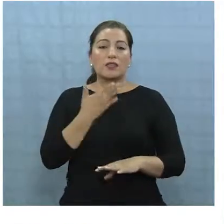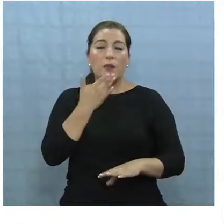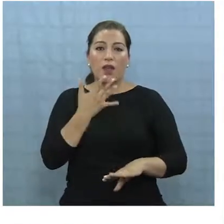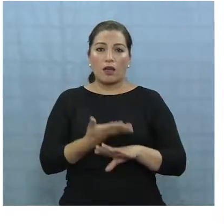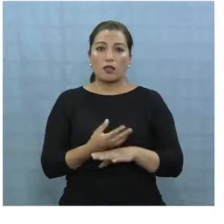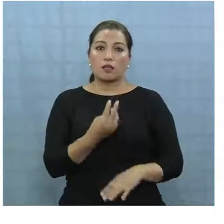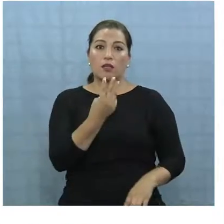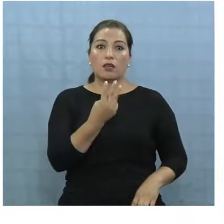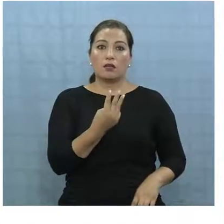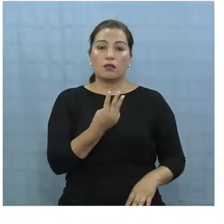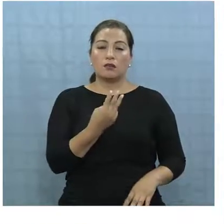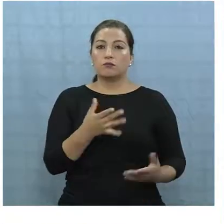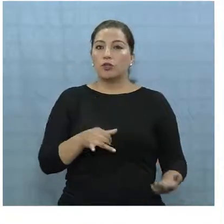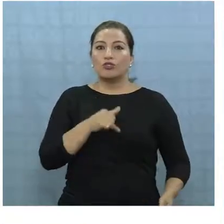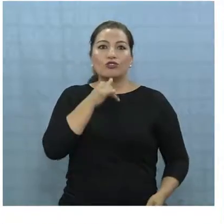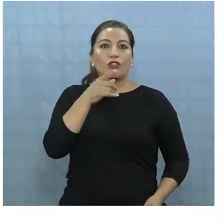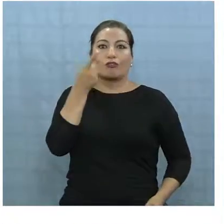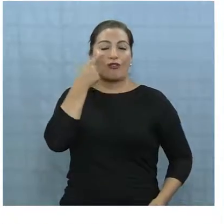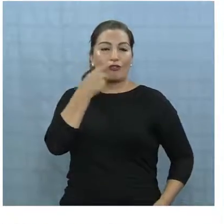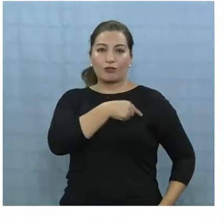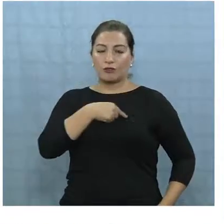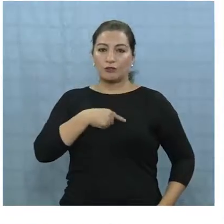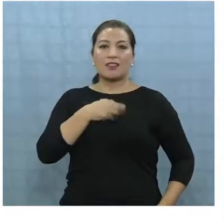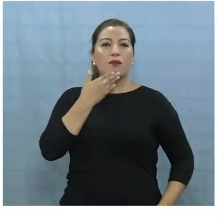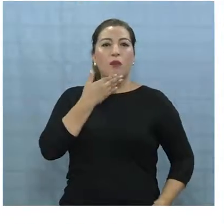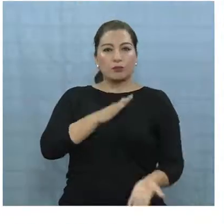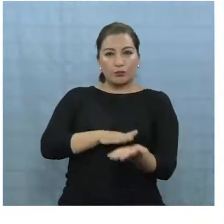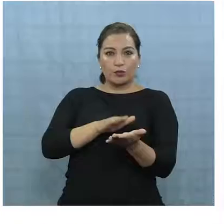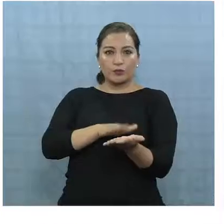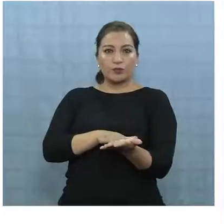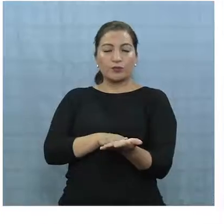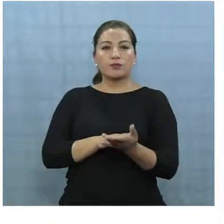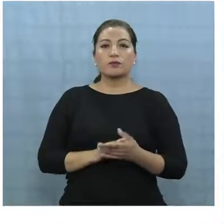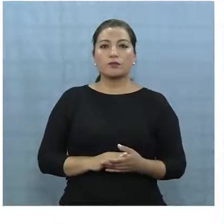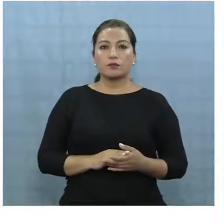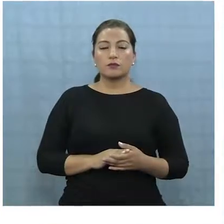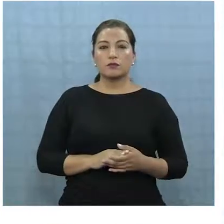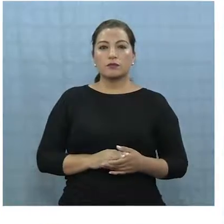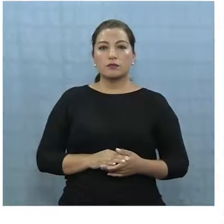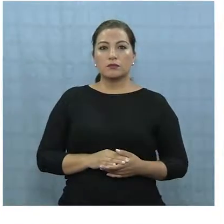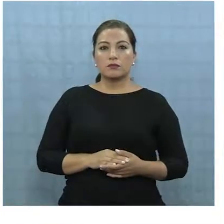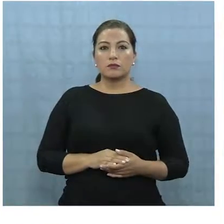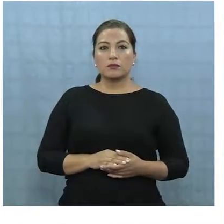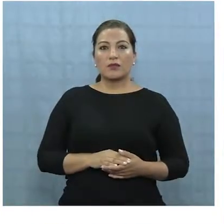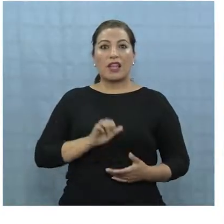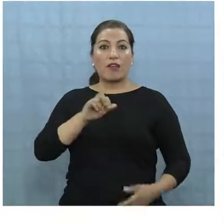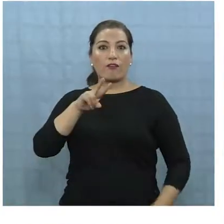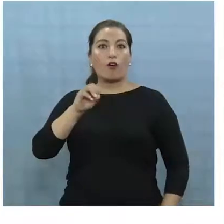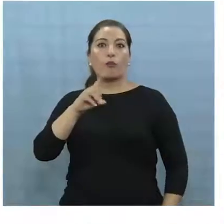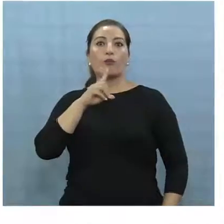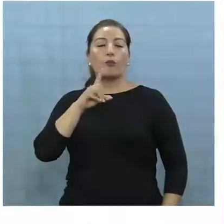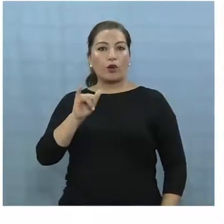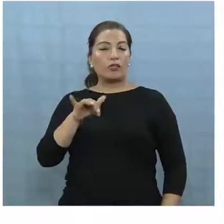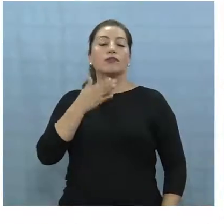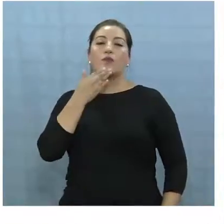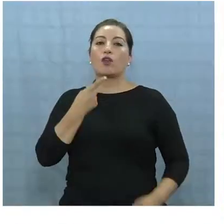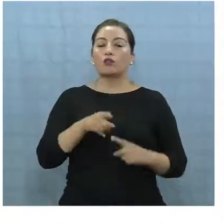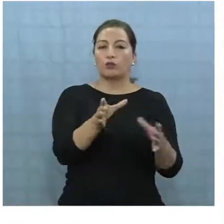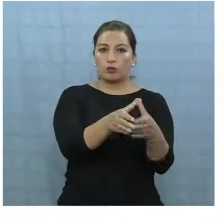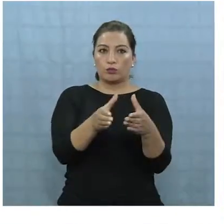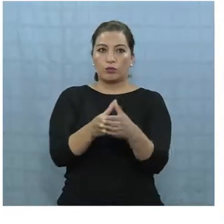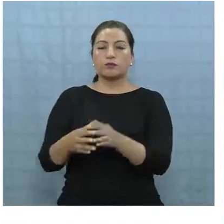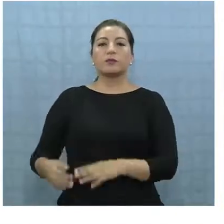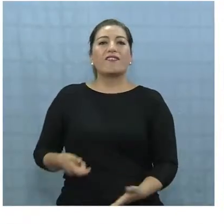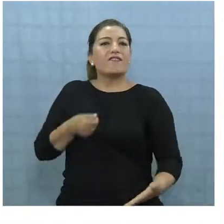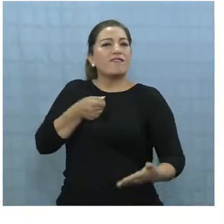entiendo que Quesada es uno, no sé cuáles serán los otros, y también está proponiendo el PRI y el Evo Político. Cargos